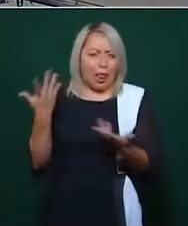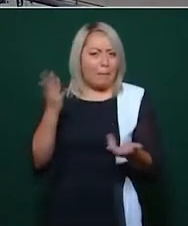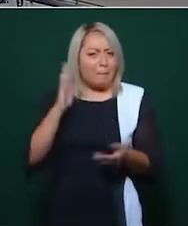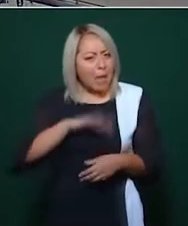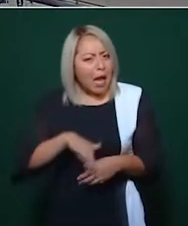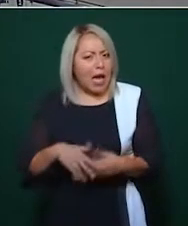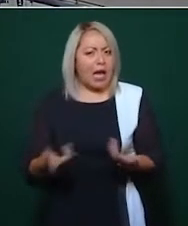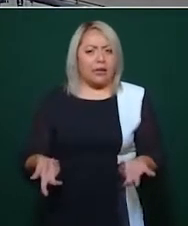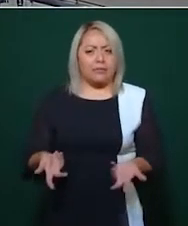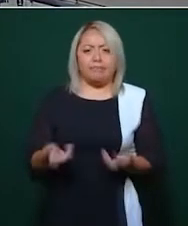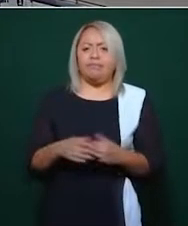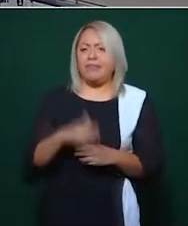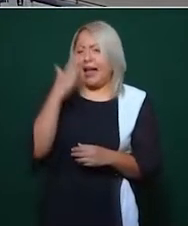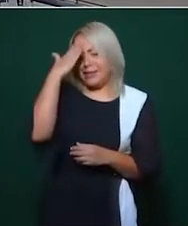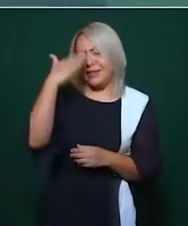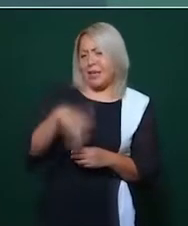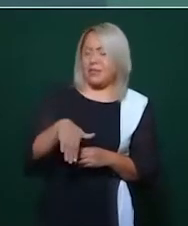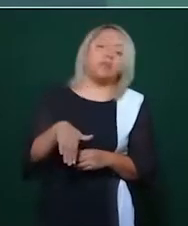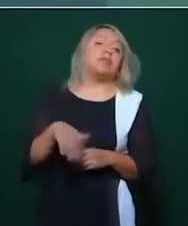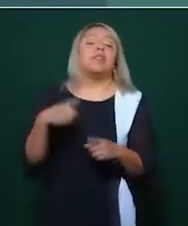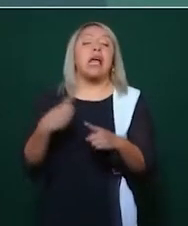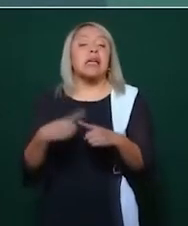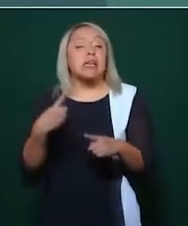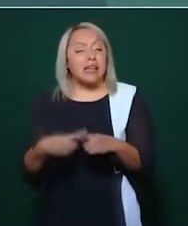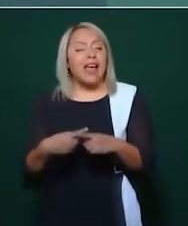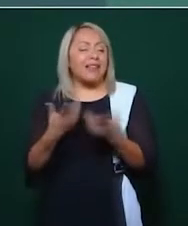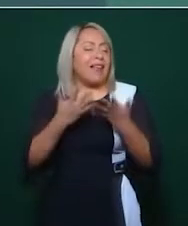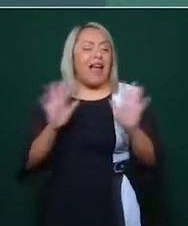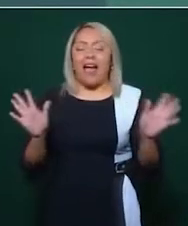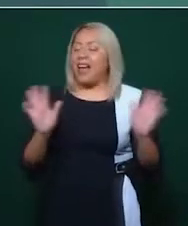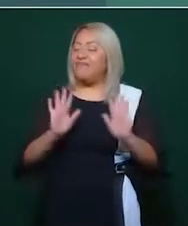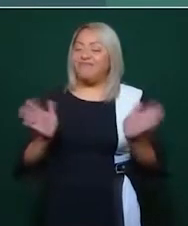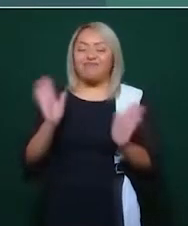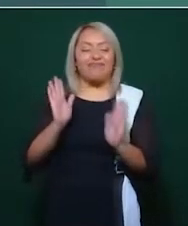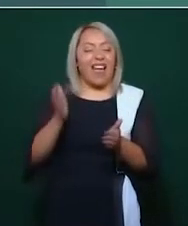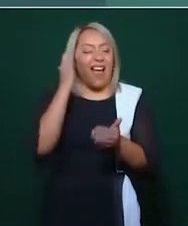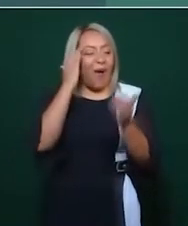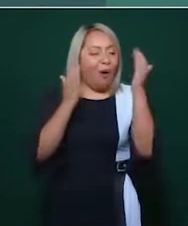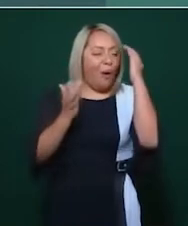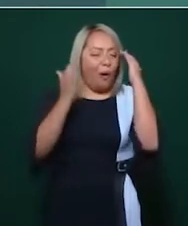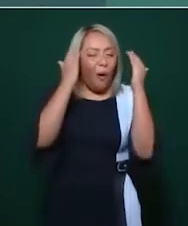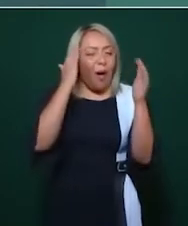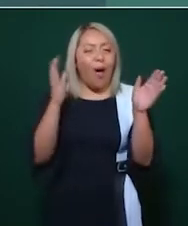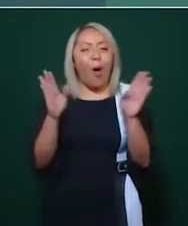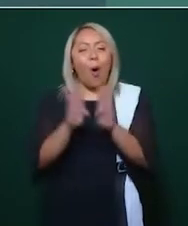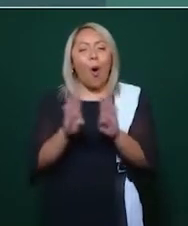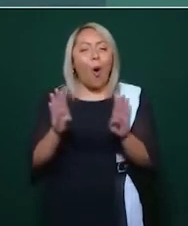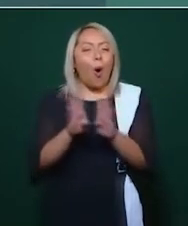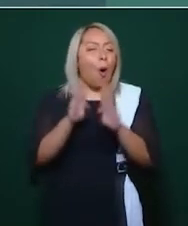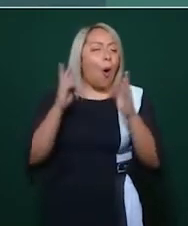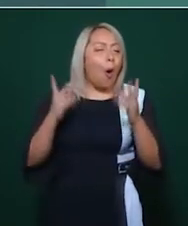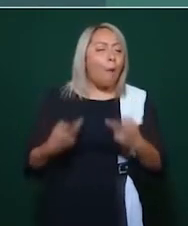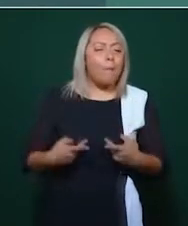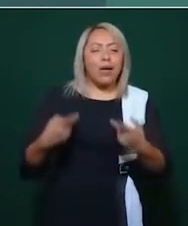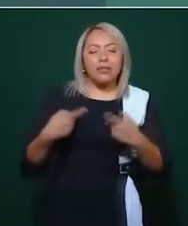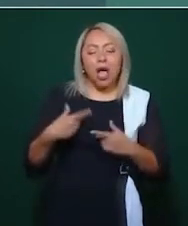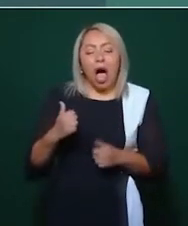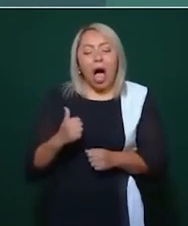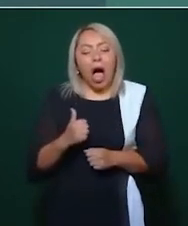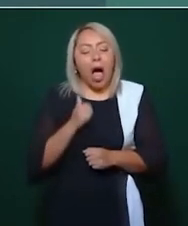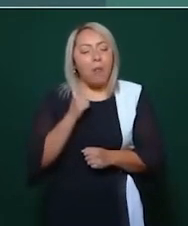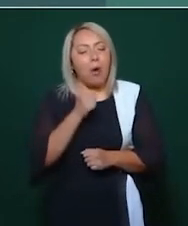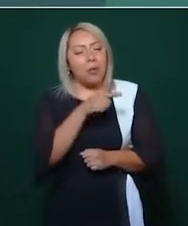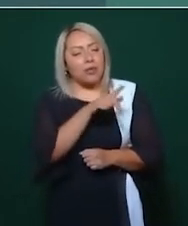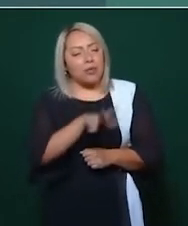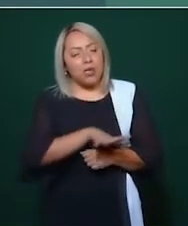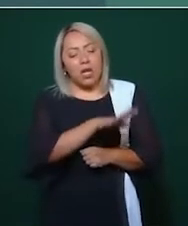de las malas prácticas, de cómo trafican con la pobreza de la gente, con la